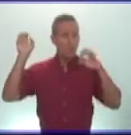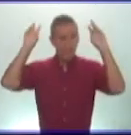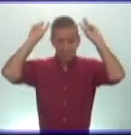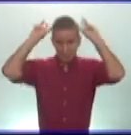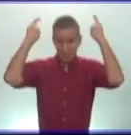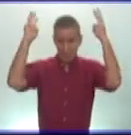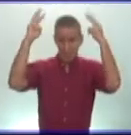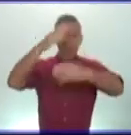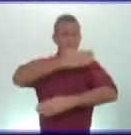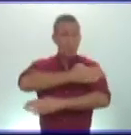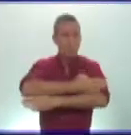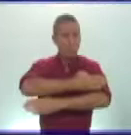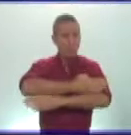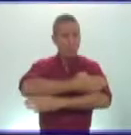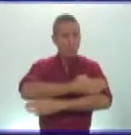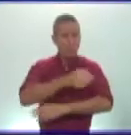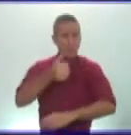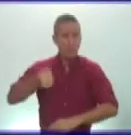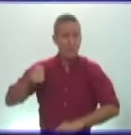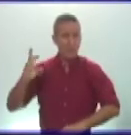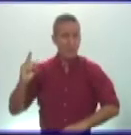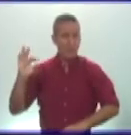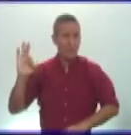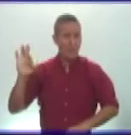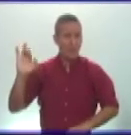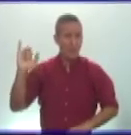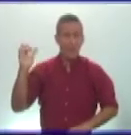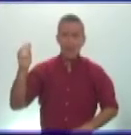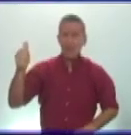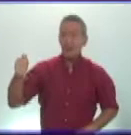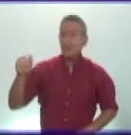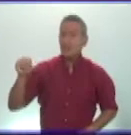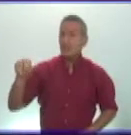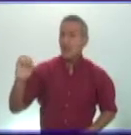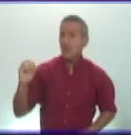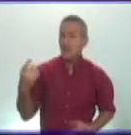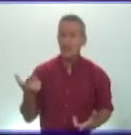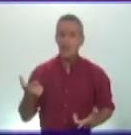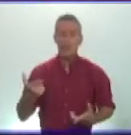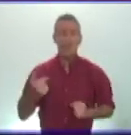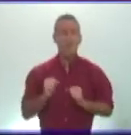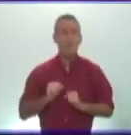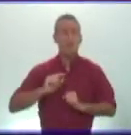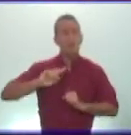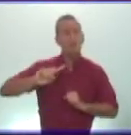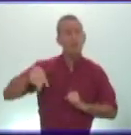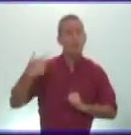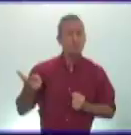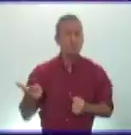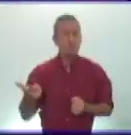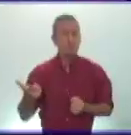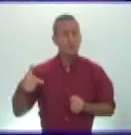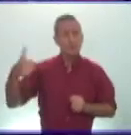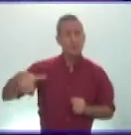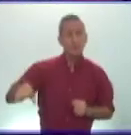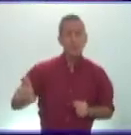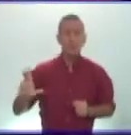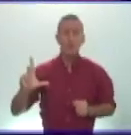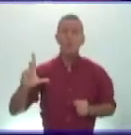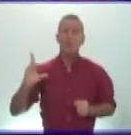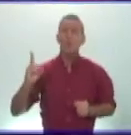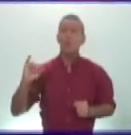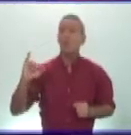adriano en la frontera con escocia donde vivían los salvajes pueblos de los pictos los judíos liderados por simón barcovja intentaron